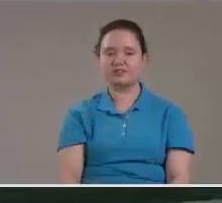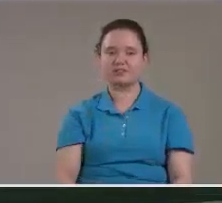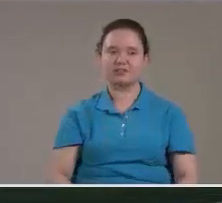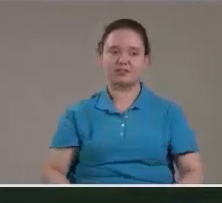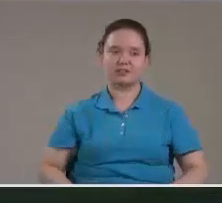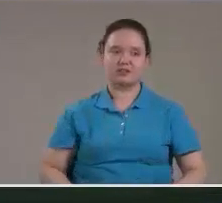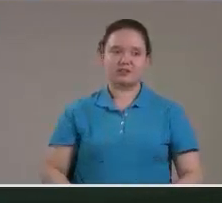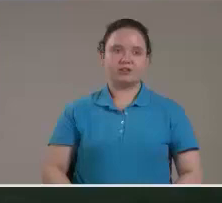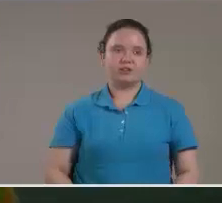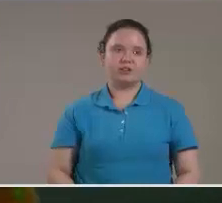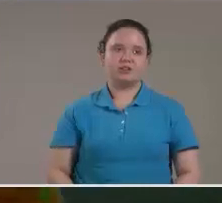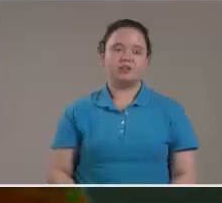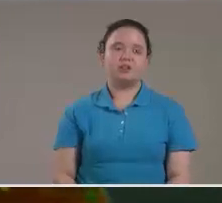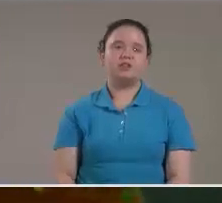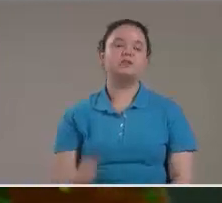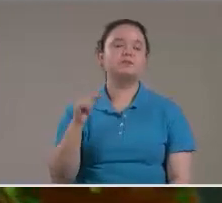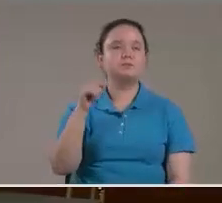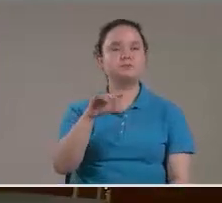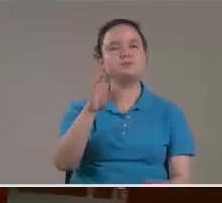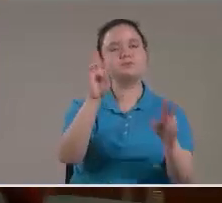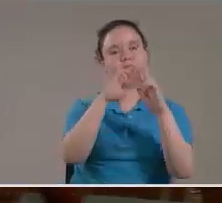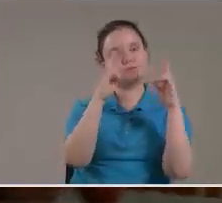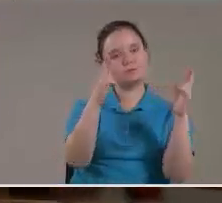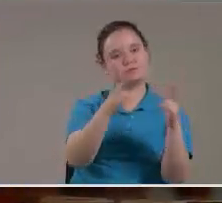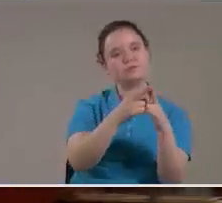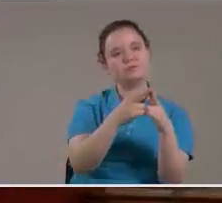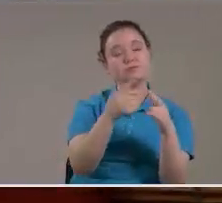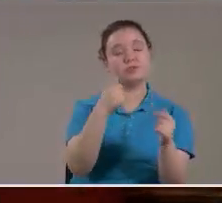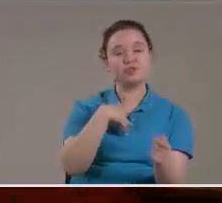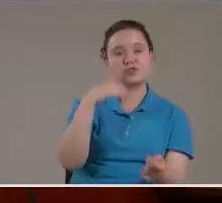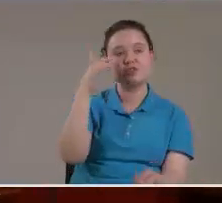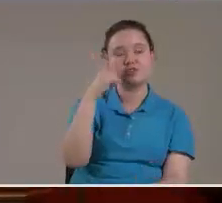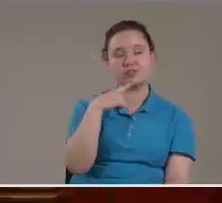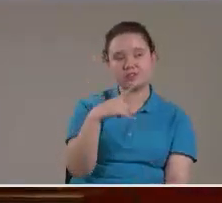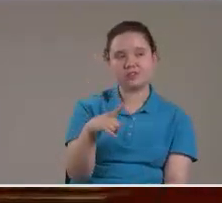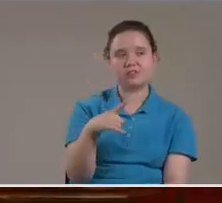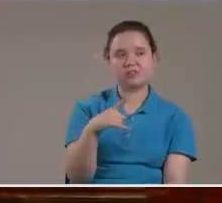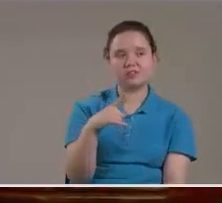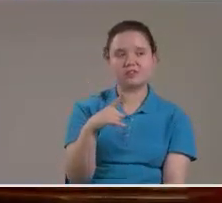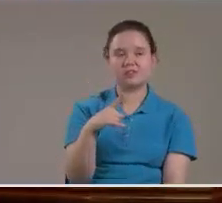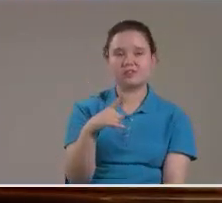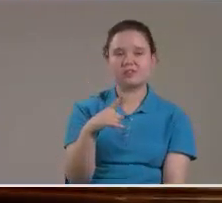El hecho que se han reunido Yo diría Yo diría Que